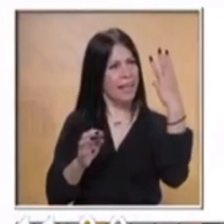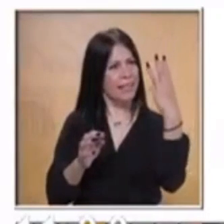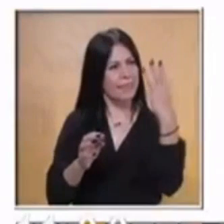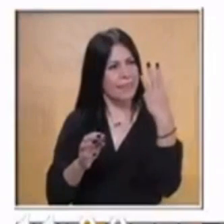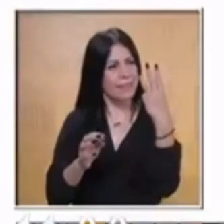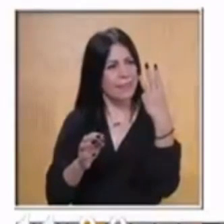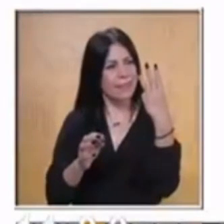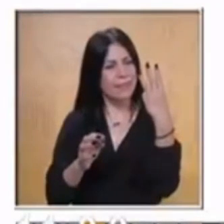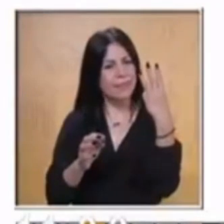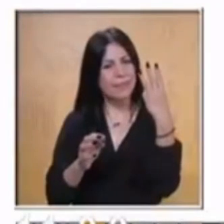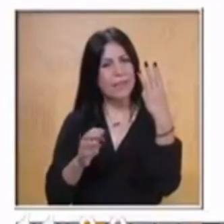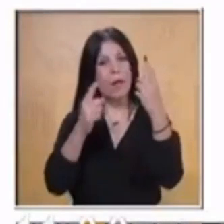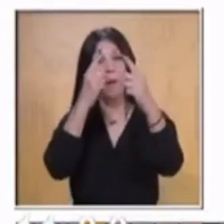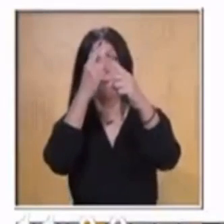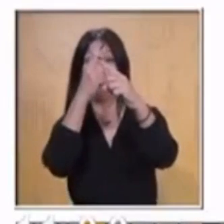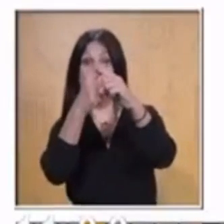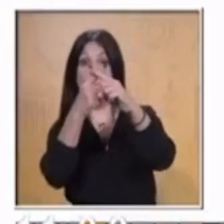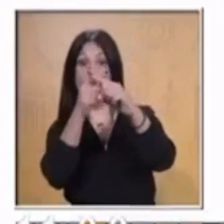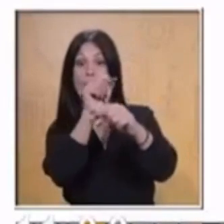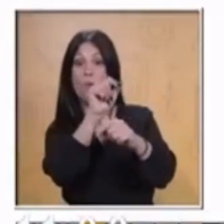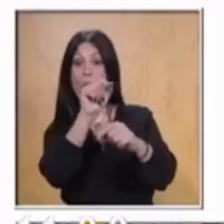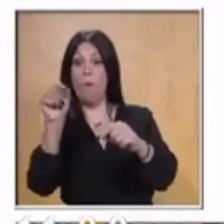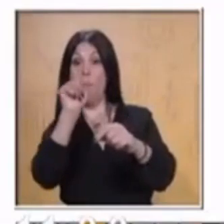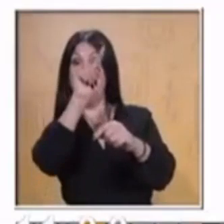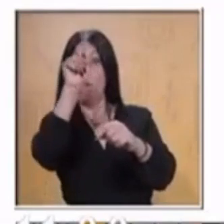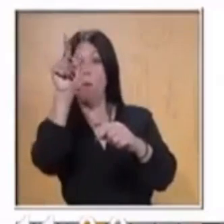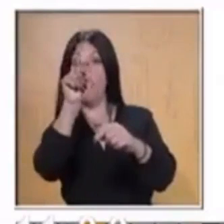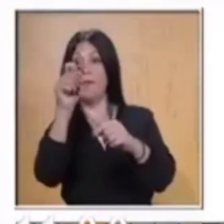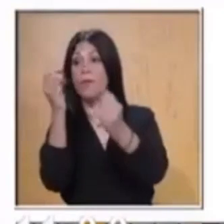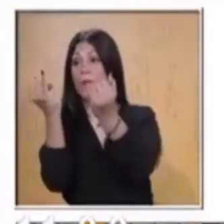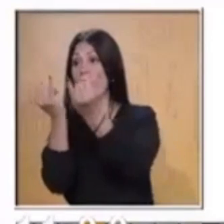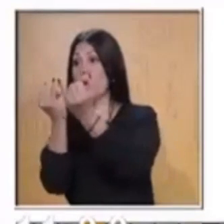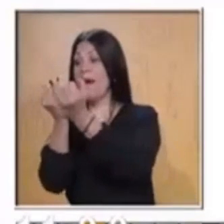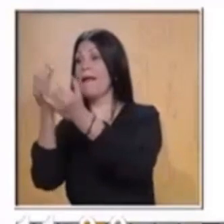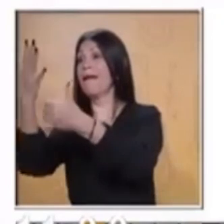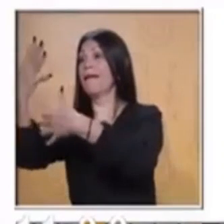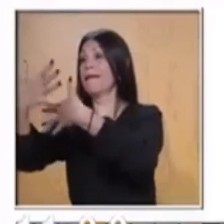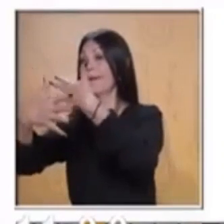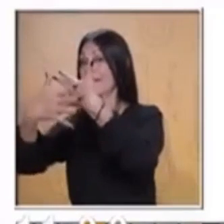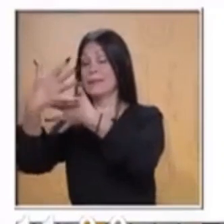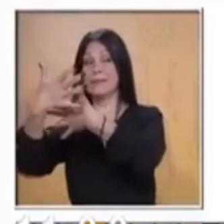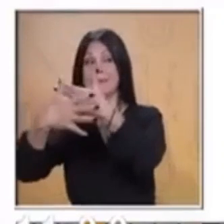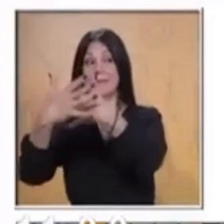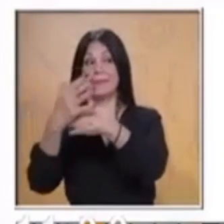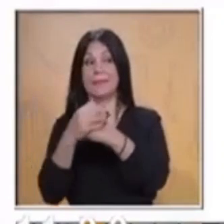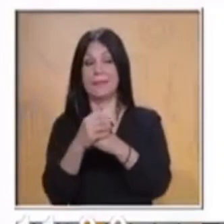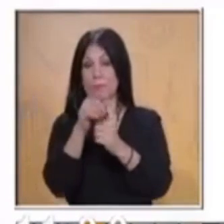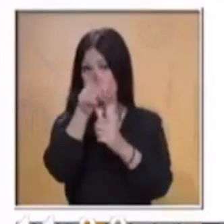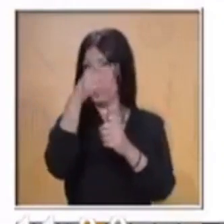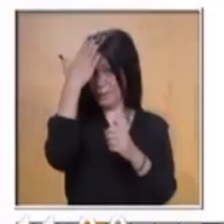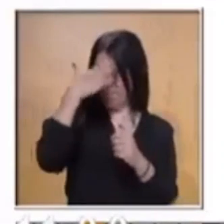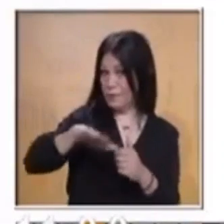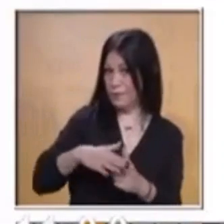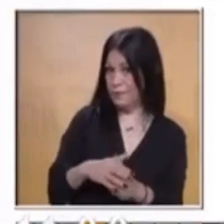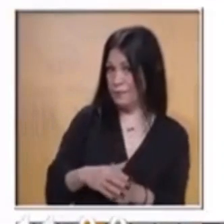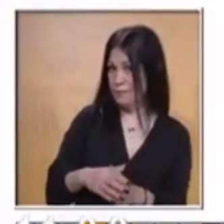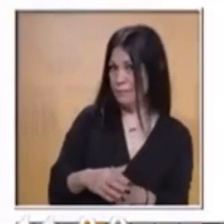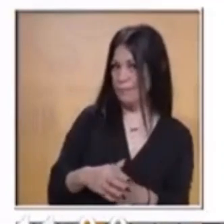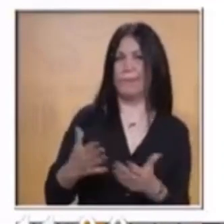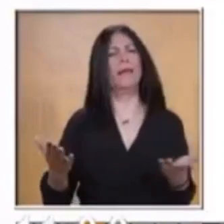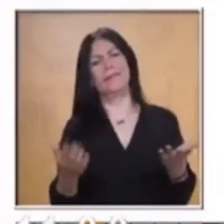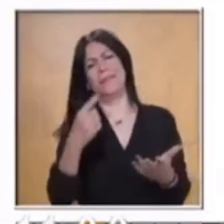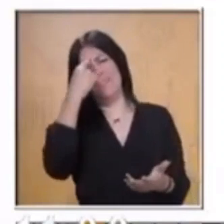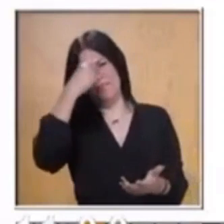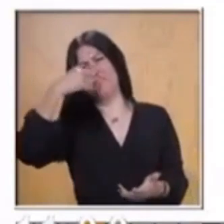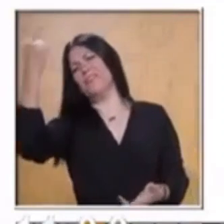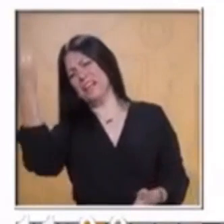a 15? Yo creo que ya lo descubriste. ¿Ya lo tienes? Perfecto. La respuesta es el 5.